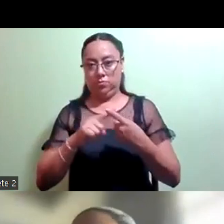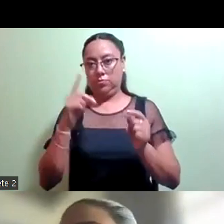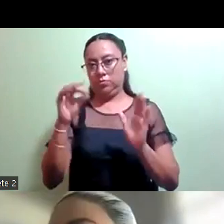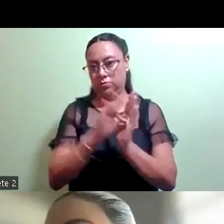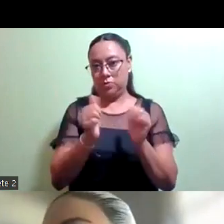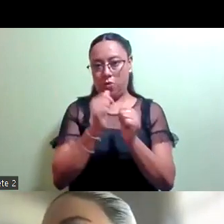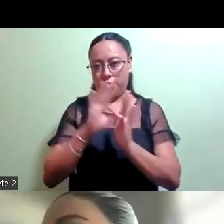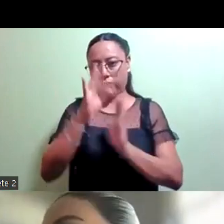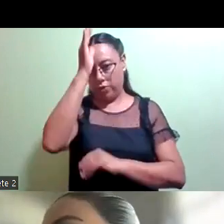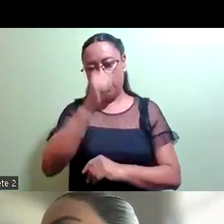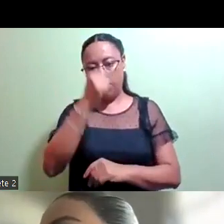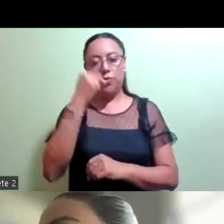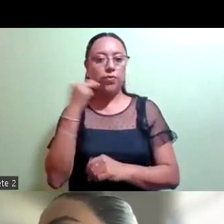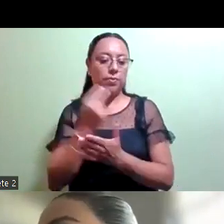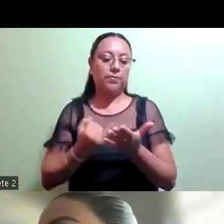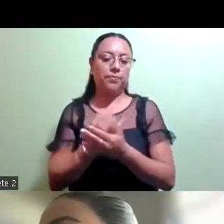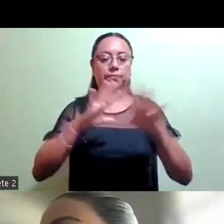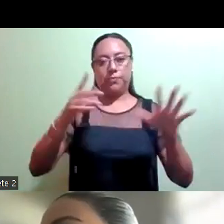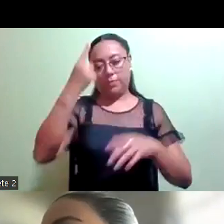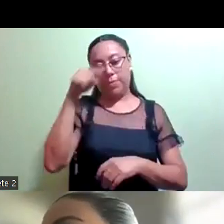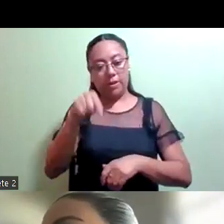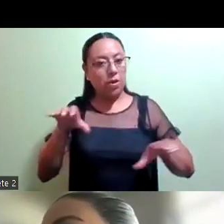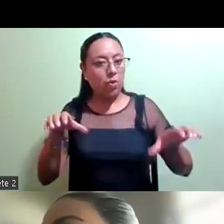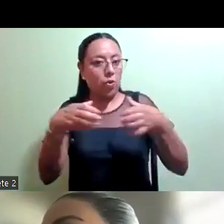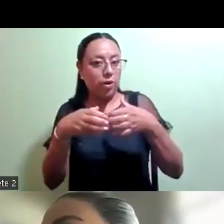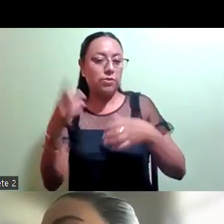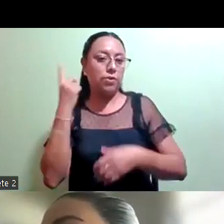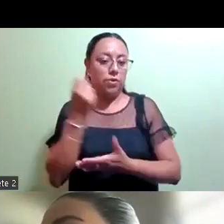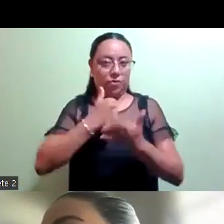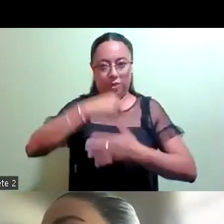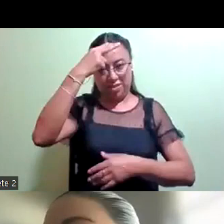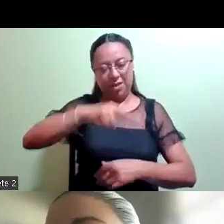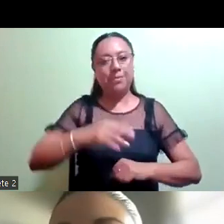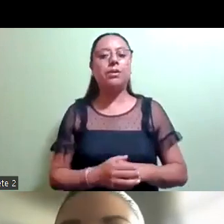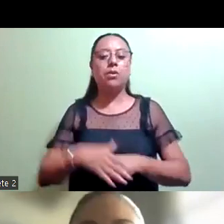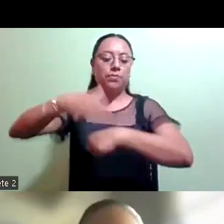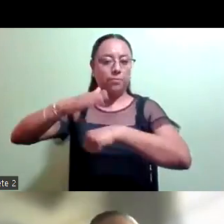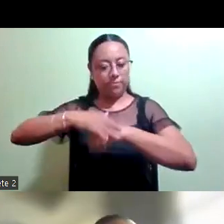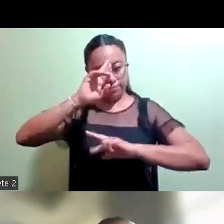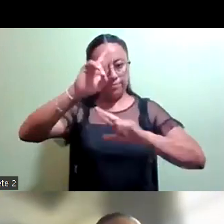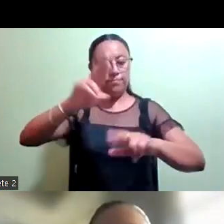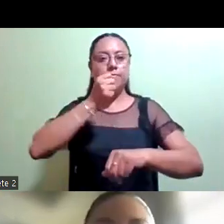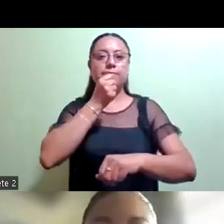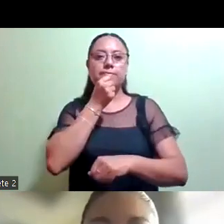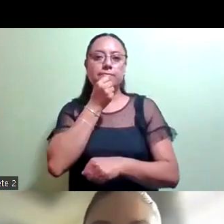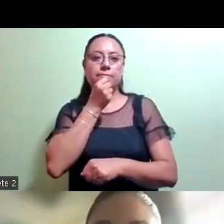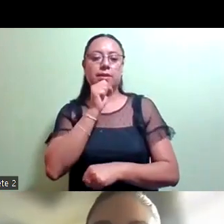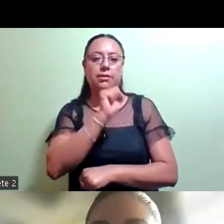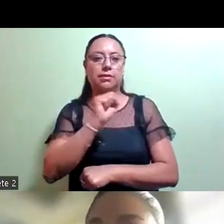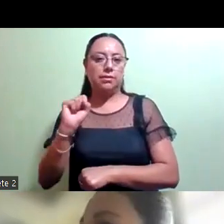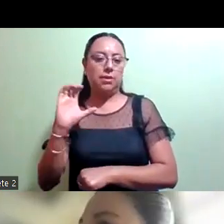obvia resolución por el que el Congreso de la Ciudad de México exhorta respetuosamente a la Secretaría de Seguridad Ciudadana